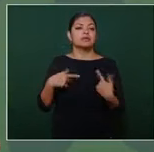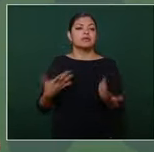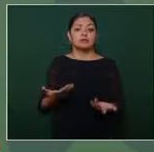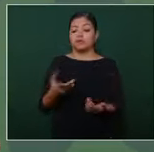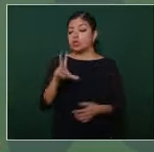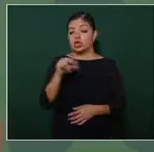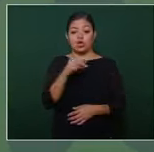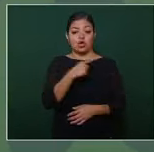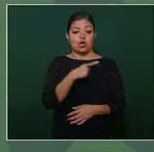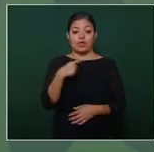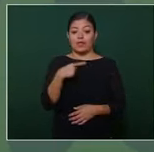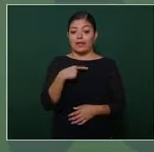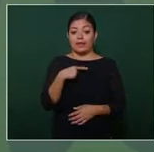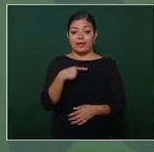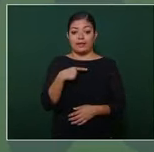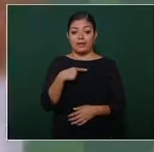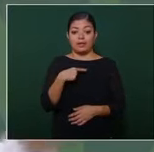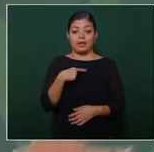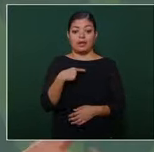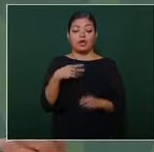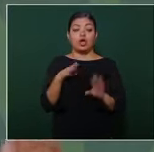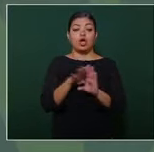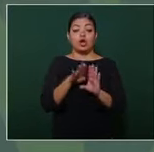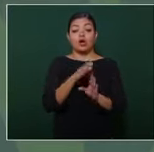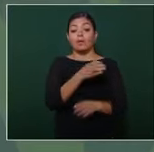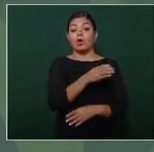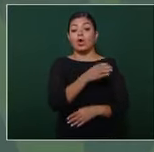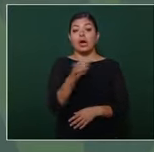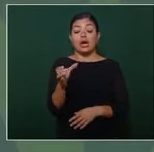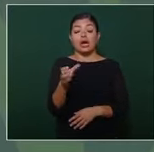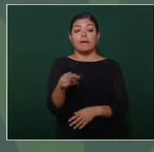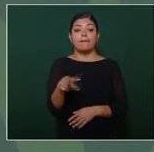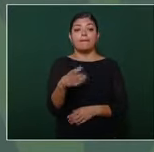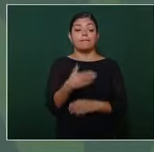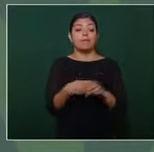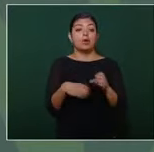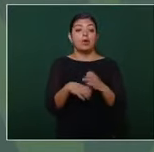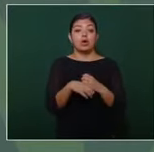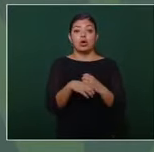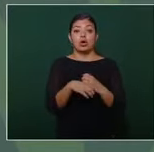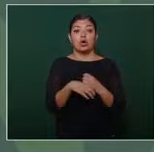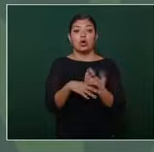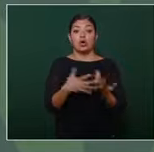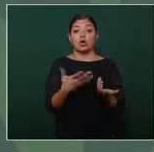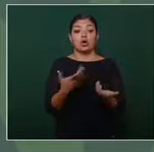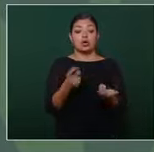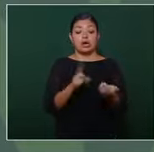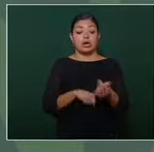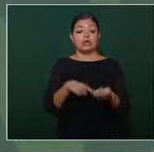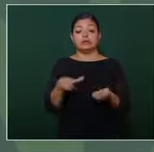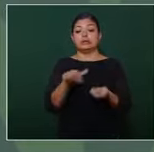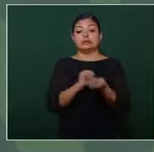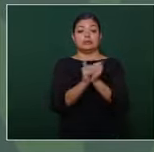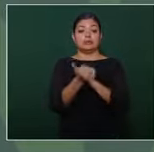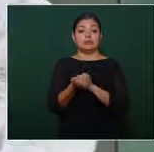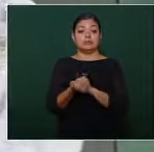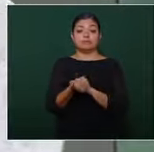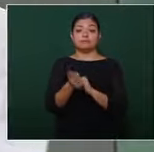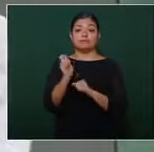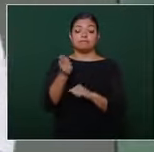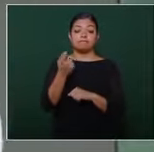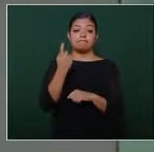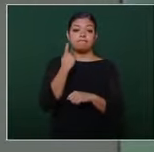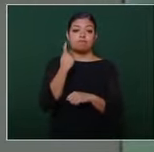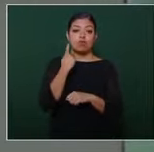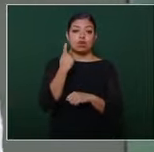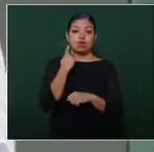que producir en el campo se desmanteló toda la política